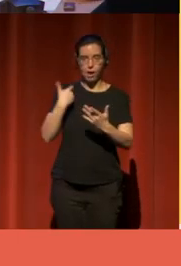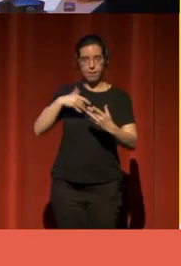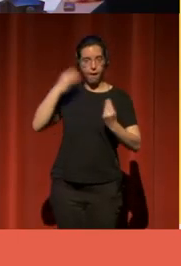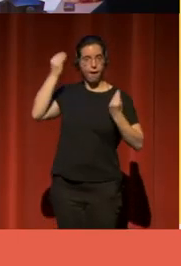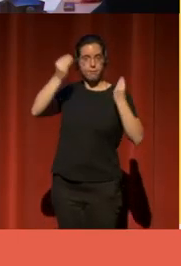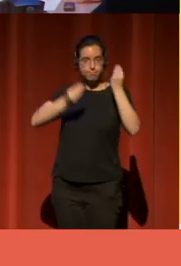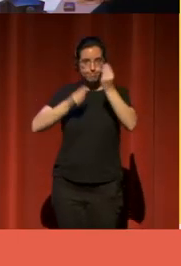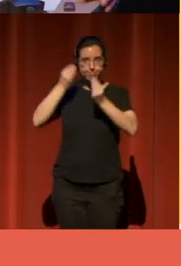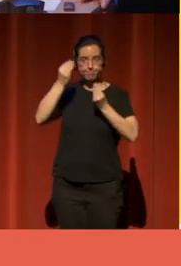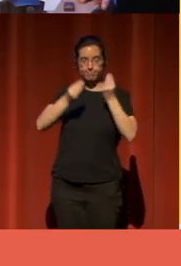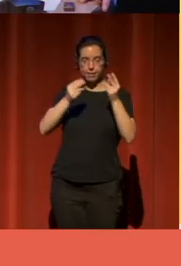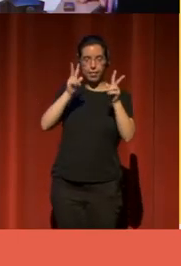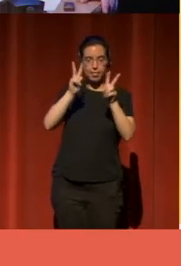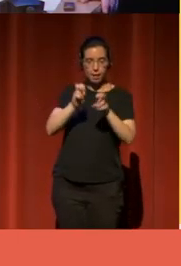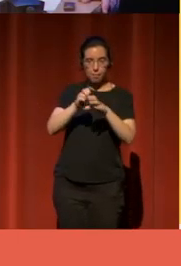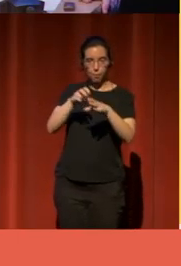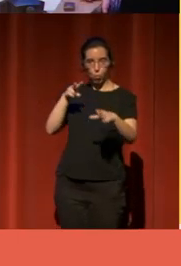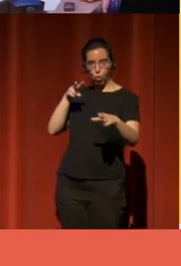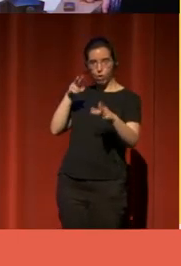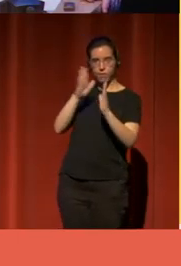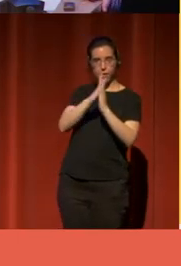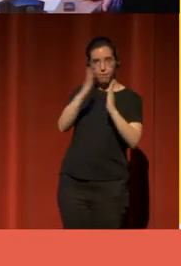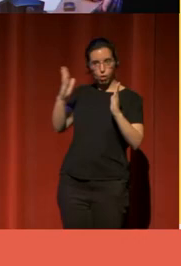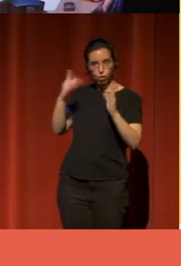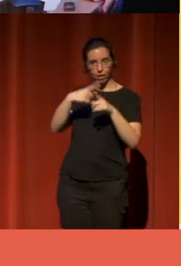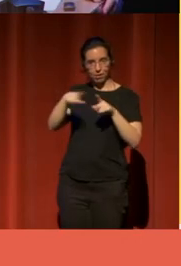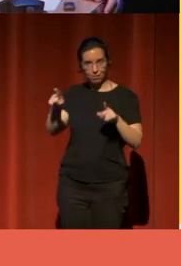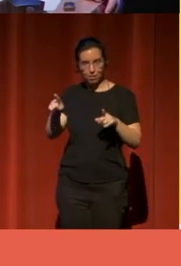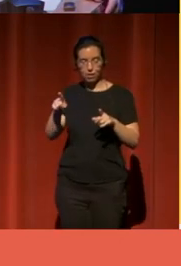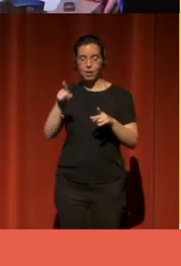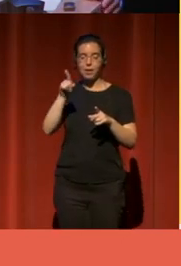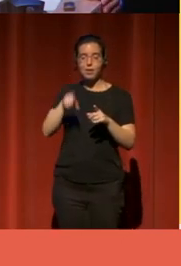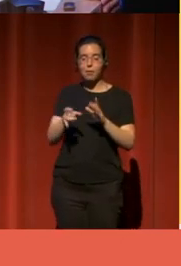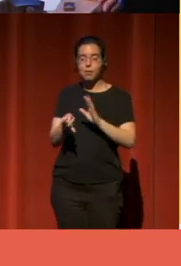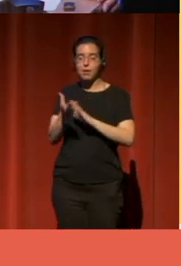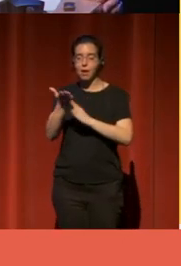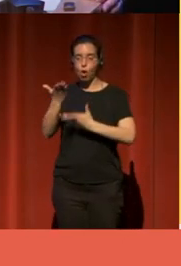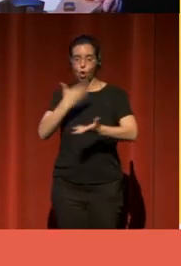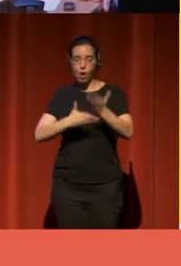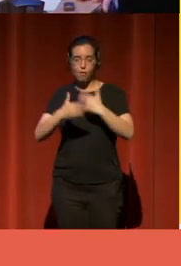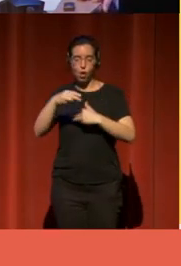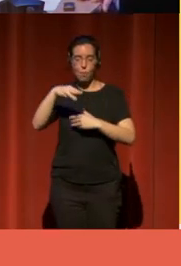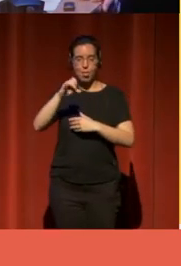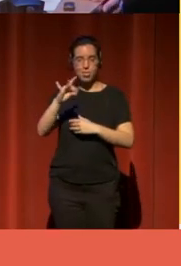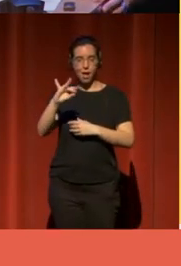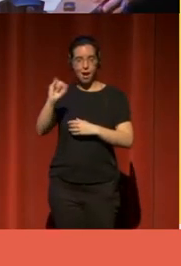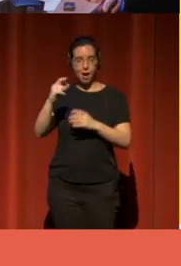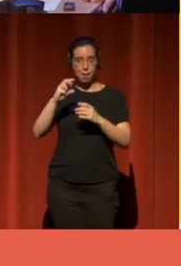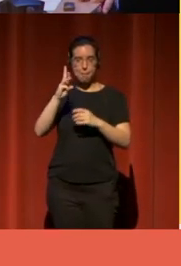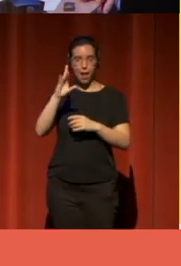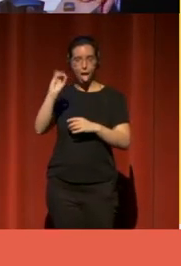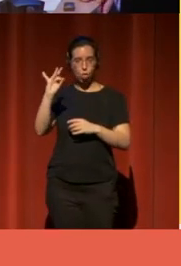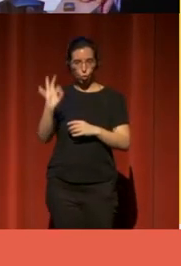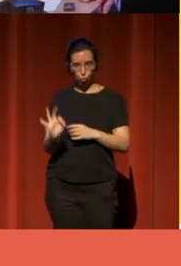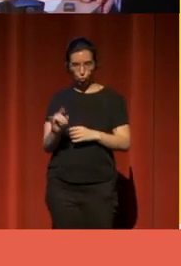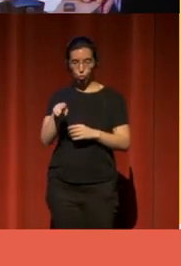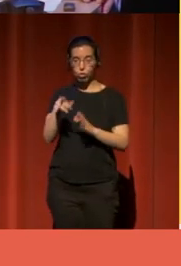con esta visión de las bibliotecas. Y nace en colaboración con Mediala Prado, para intentar caminar hacia este objetivo